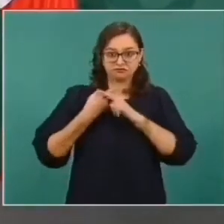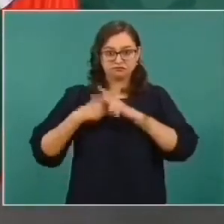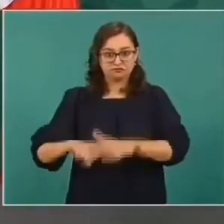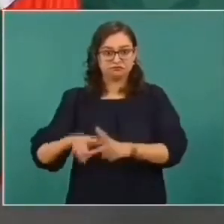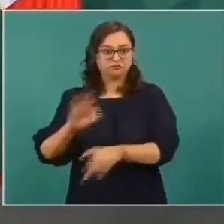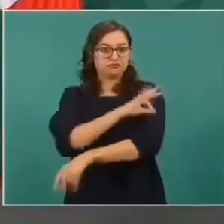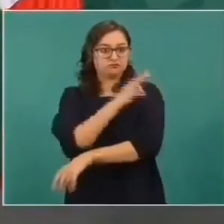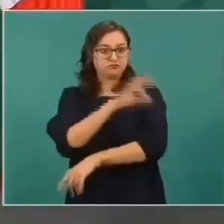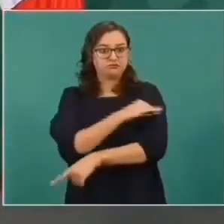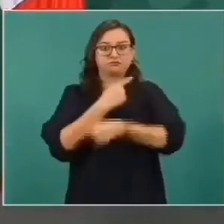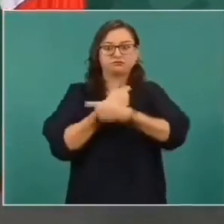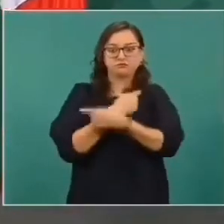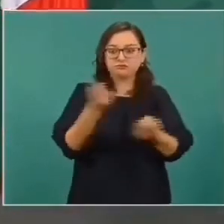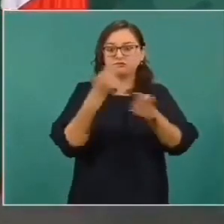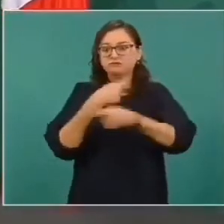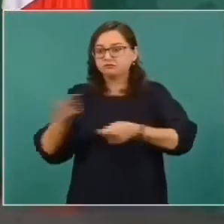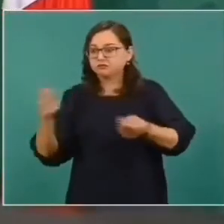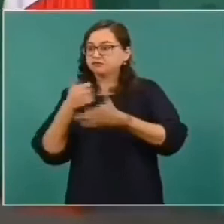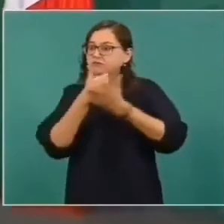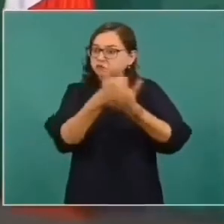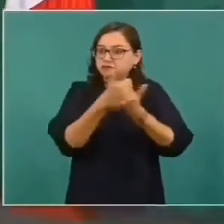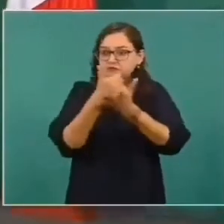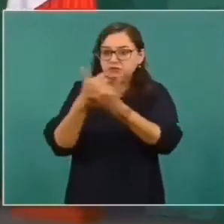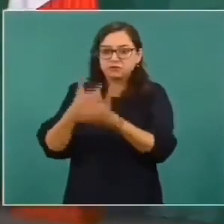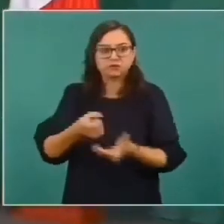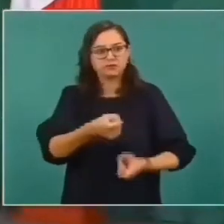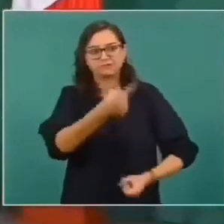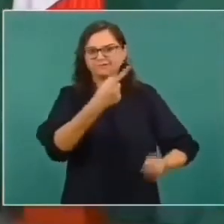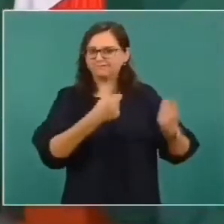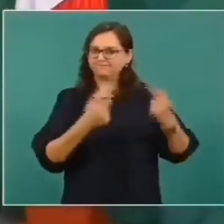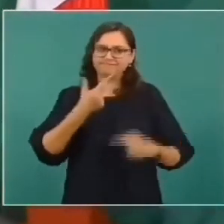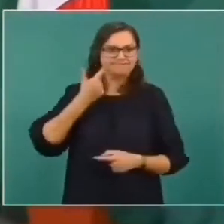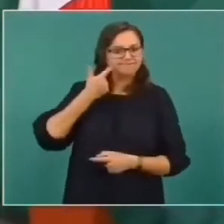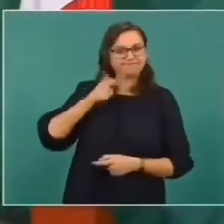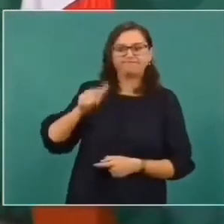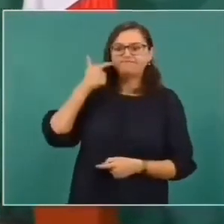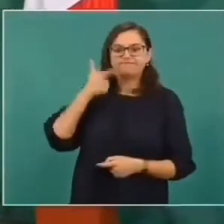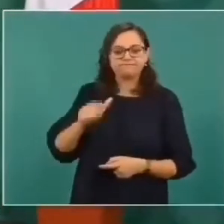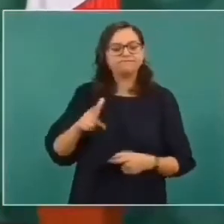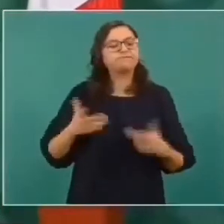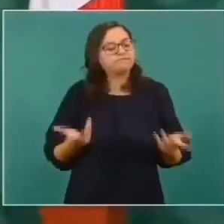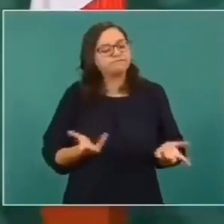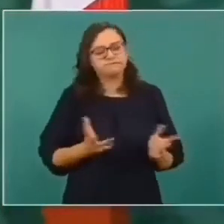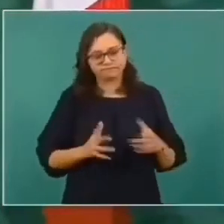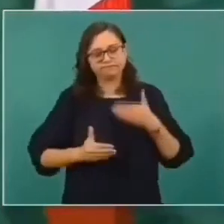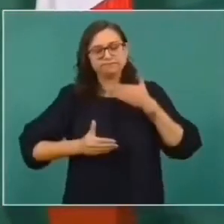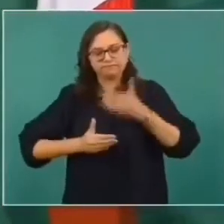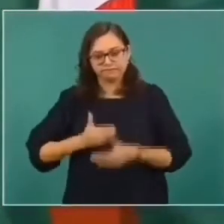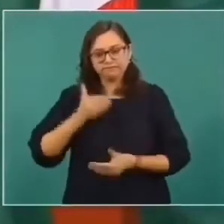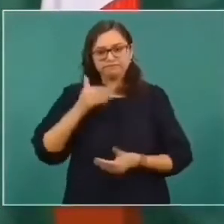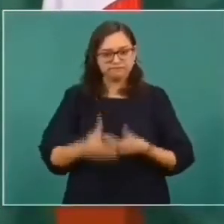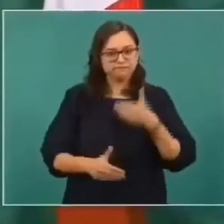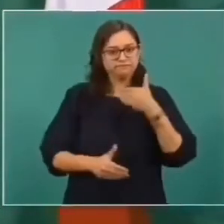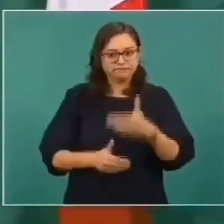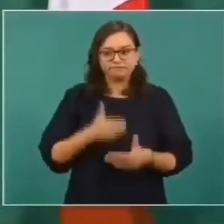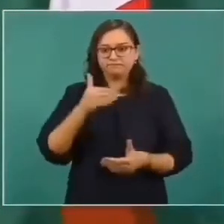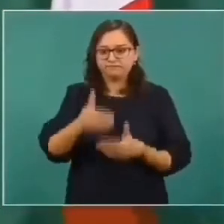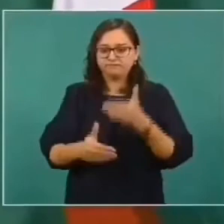y hemos ido avanzando y ahí vamos hacia la